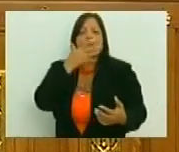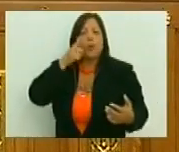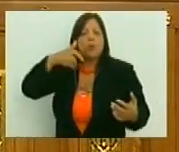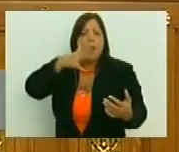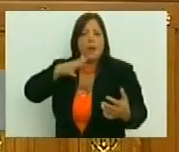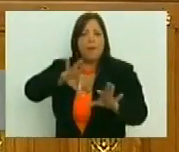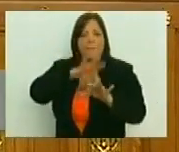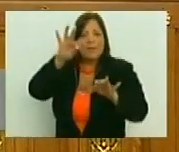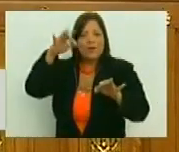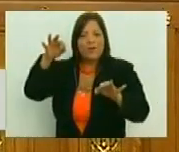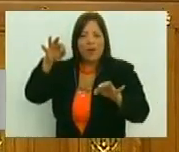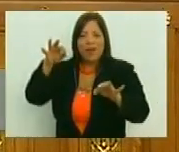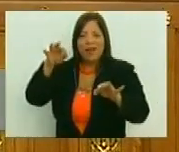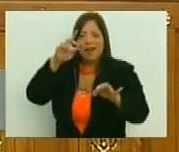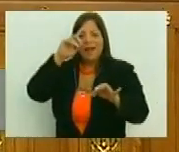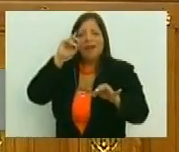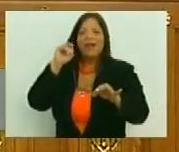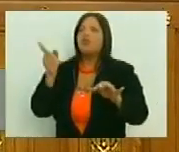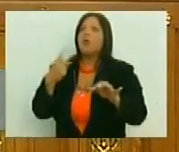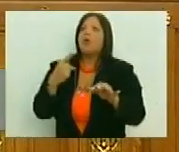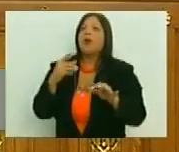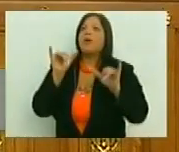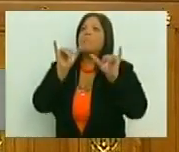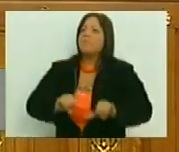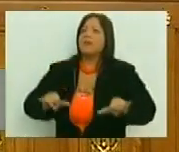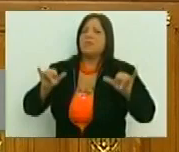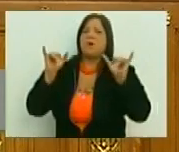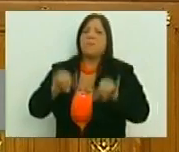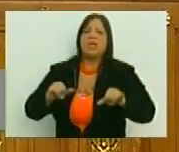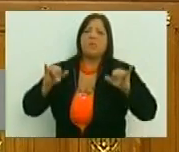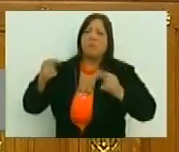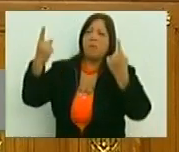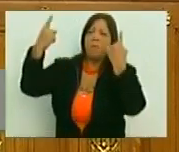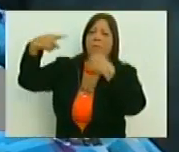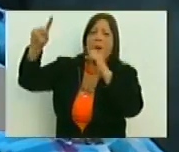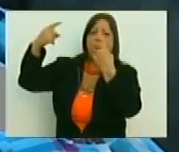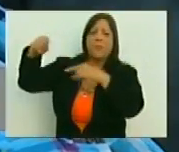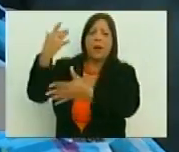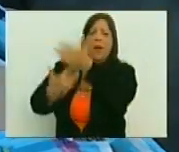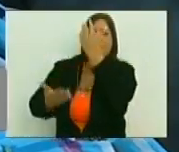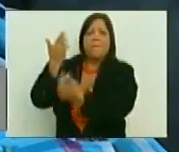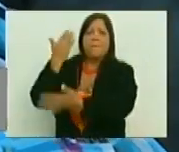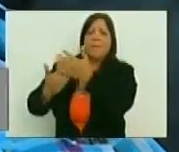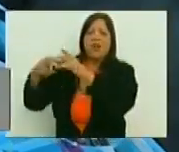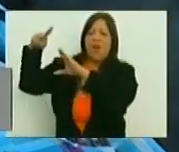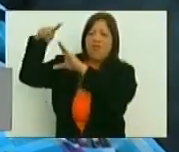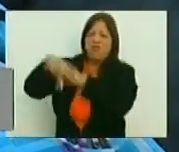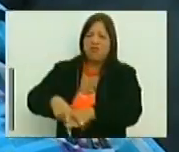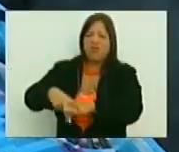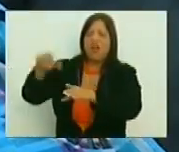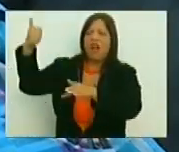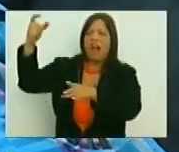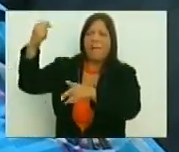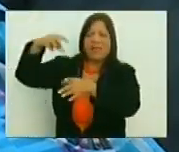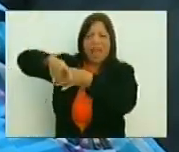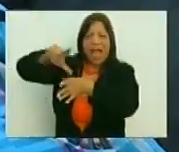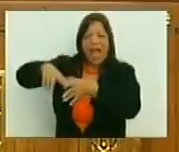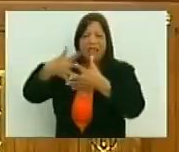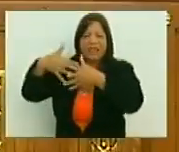la espiritualidad, no podemos seguir, dejándola irresponsablemente, en manos de la alienación, capitalista,